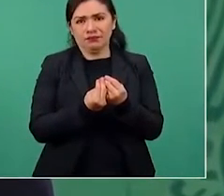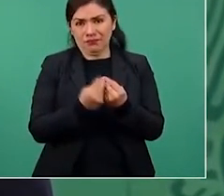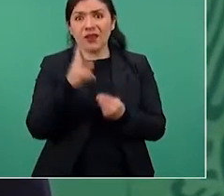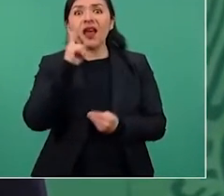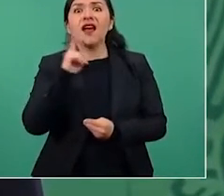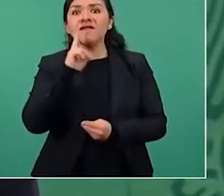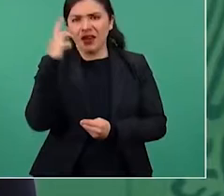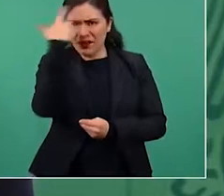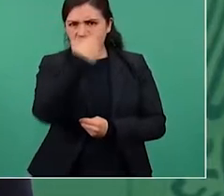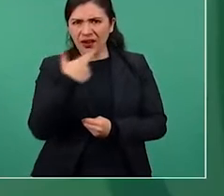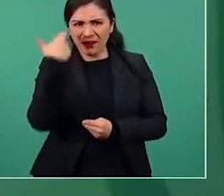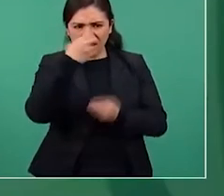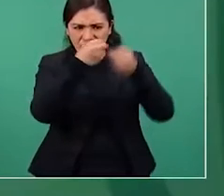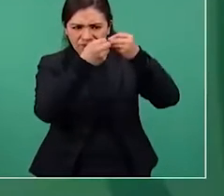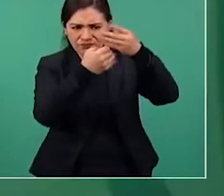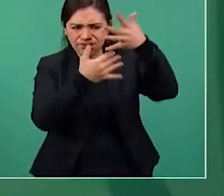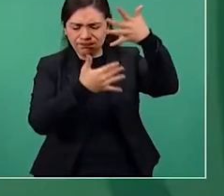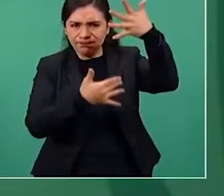revisión.